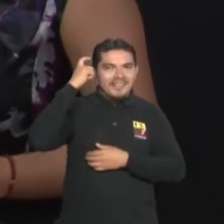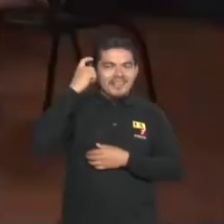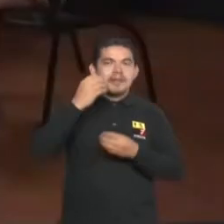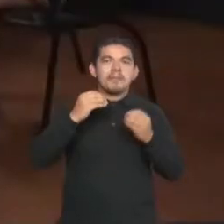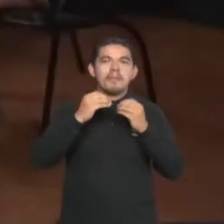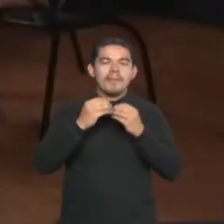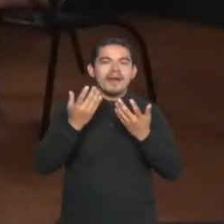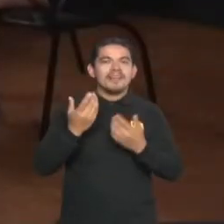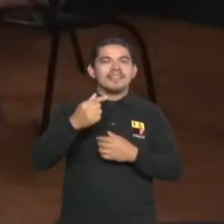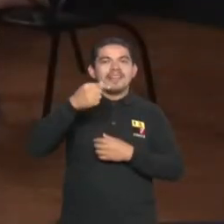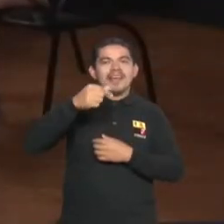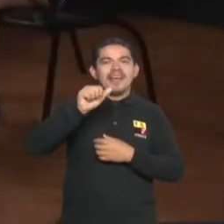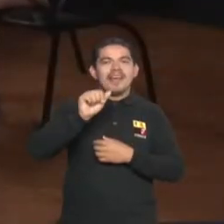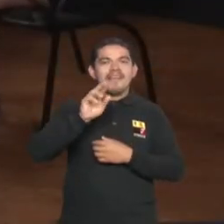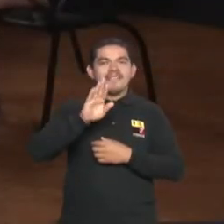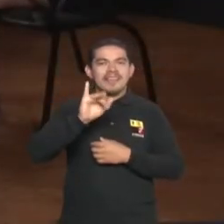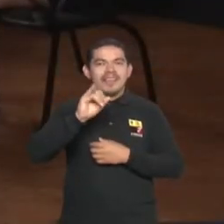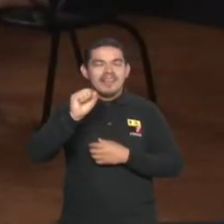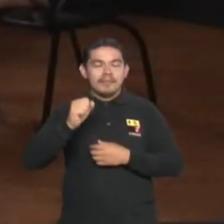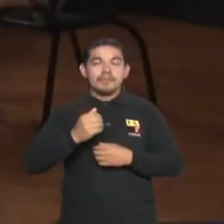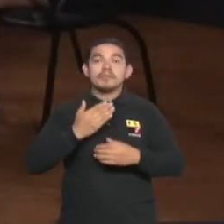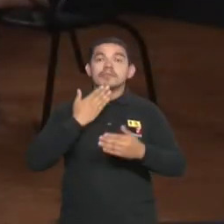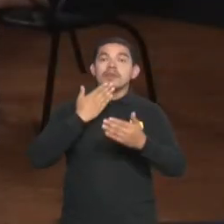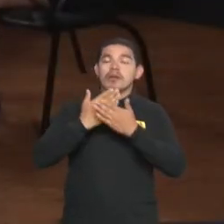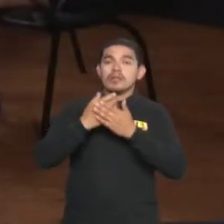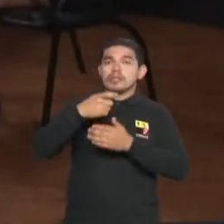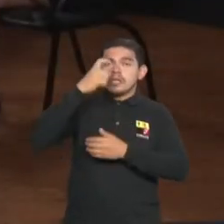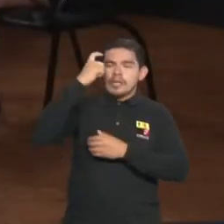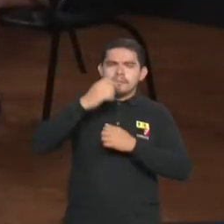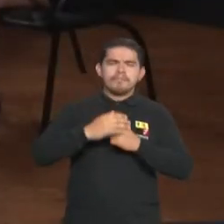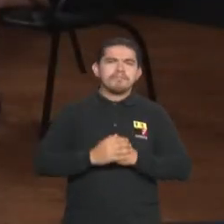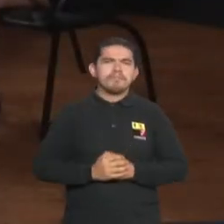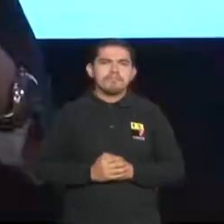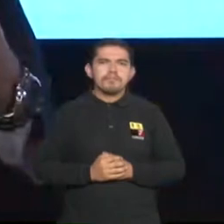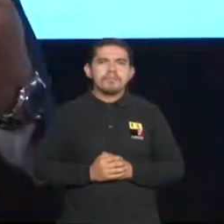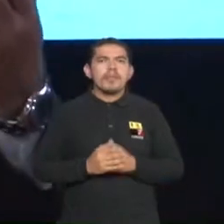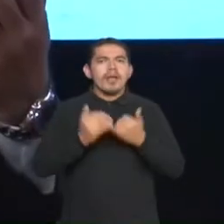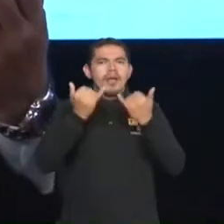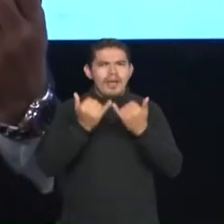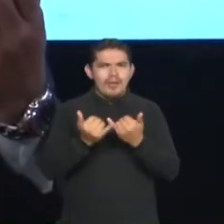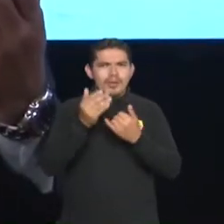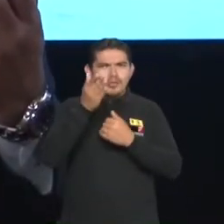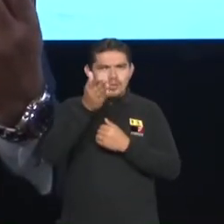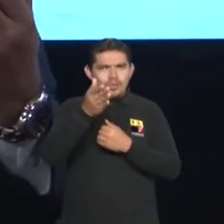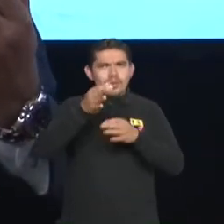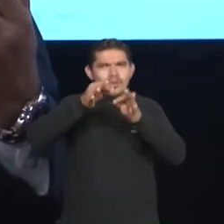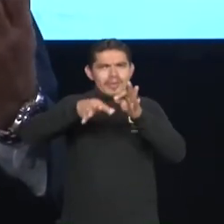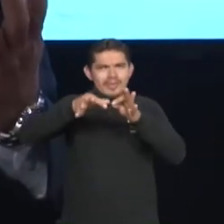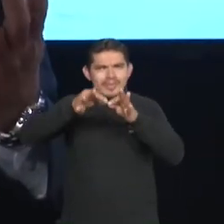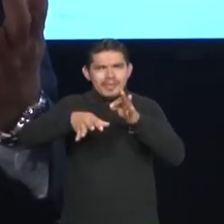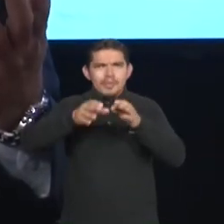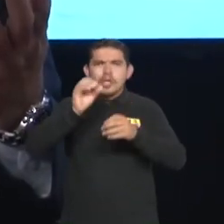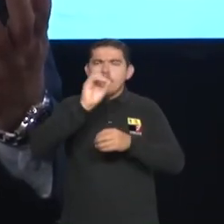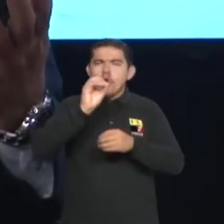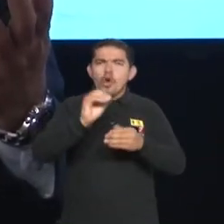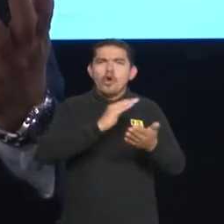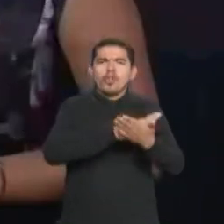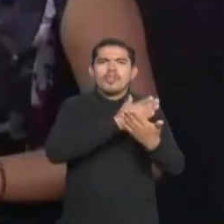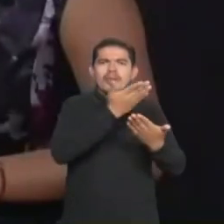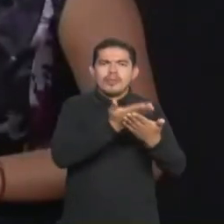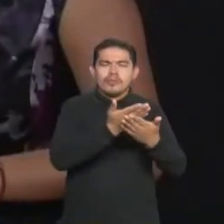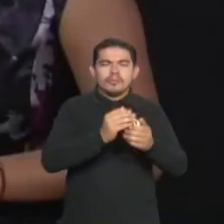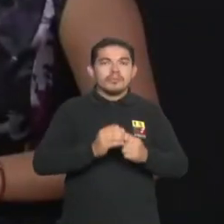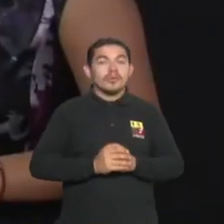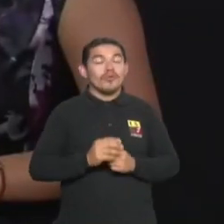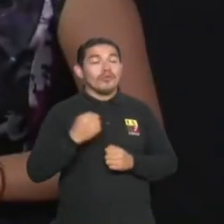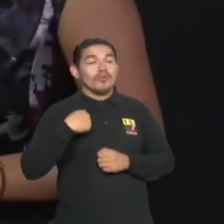qué gusto que estés con nosotros. En este instante, ¿te vuelves un intérprete o eres un traductor? Nosotros somos